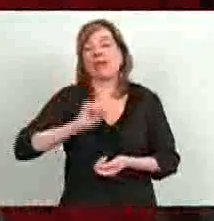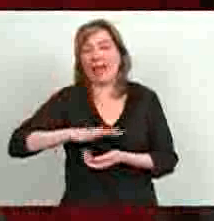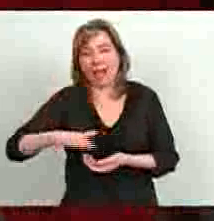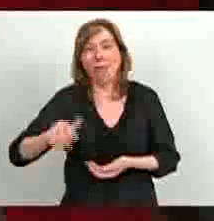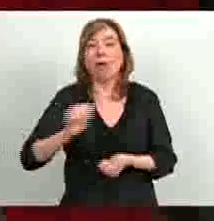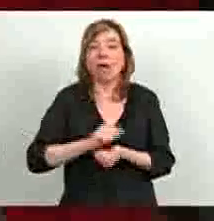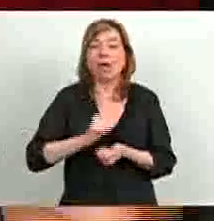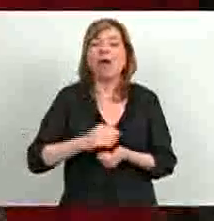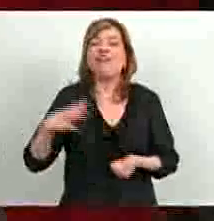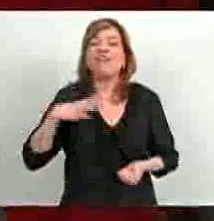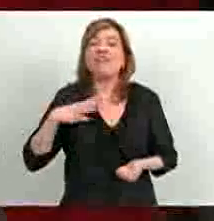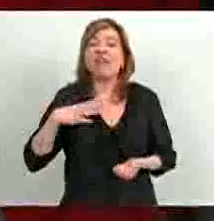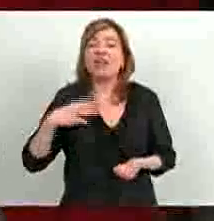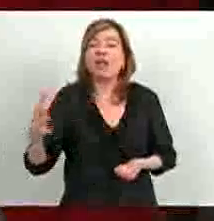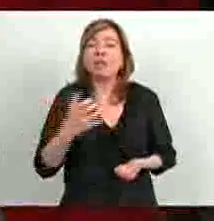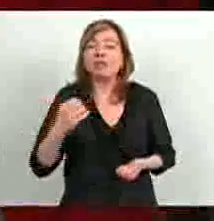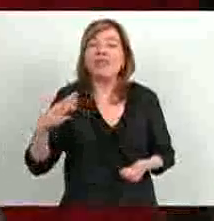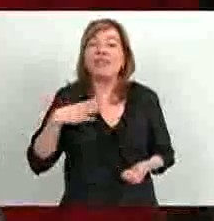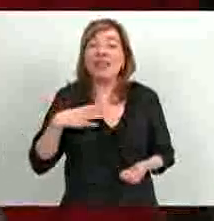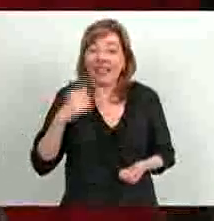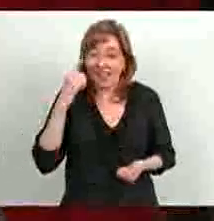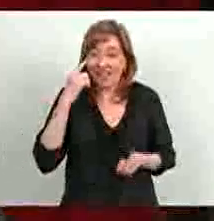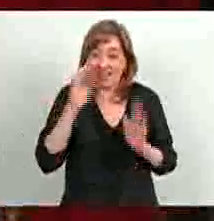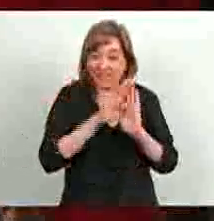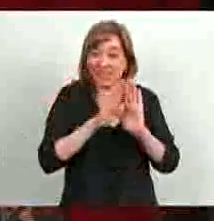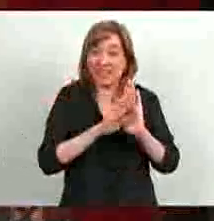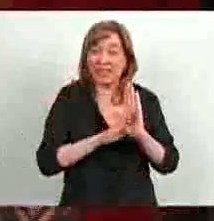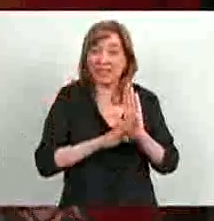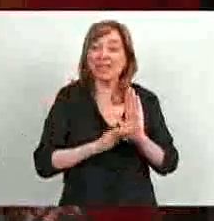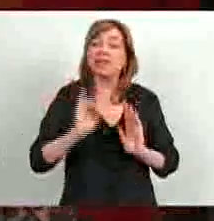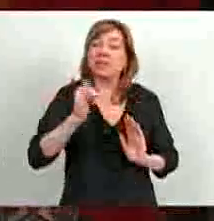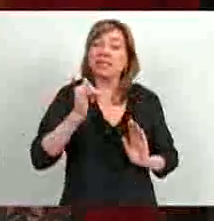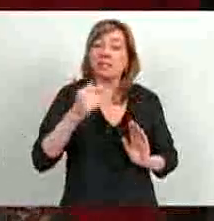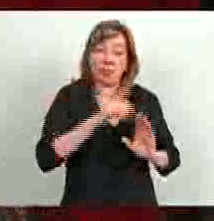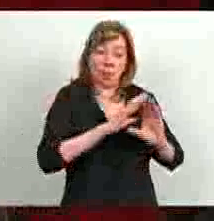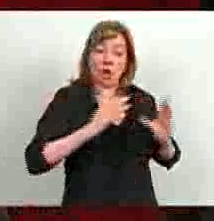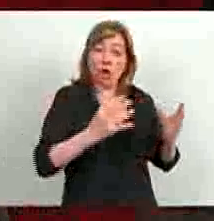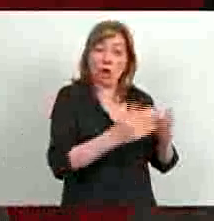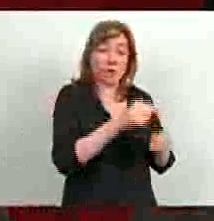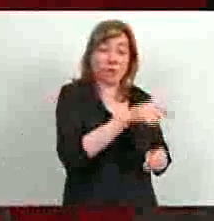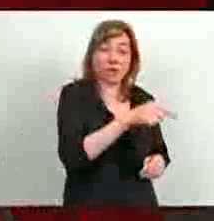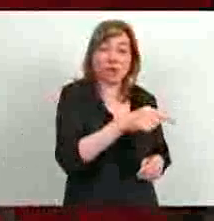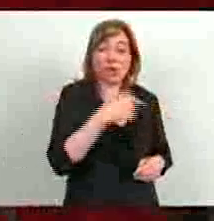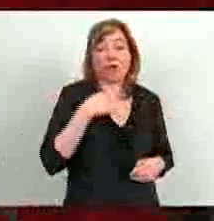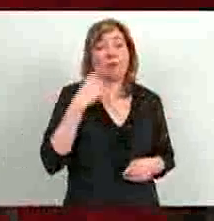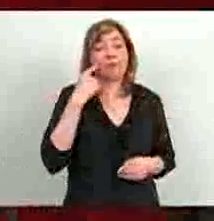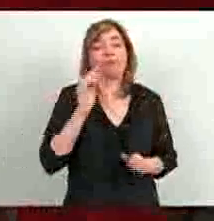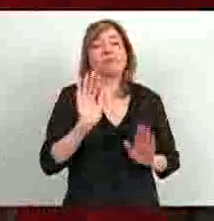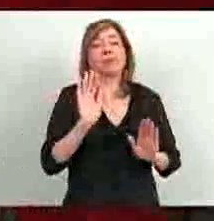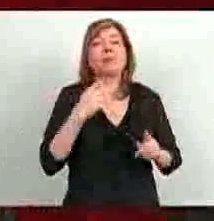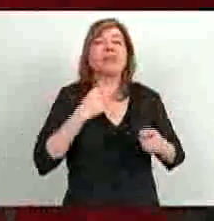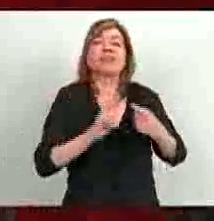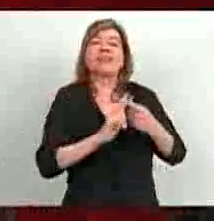tierra. ¿Por qué no hubo ley de adopción? Porque precisamente decidimos cuando se constituyó la comisión que por una cuestión de